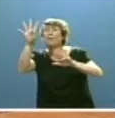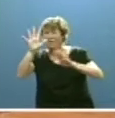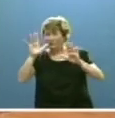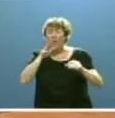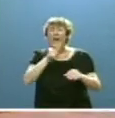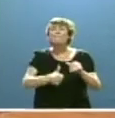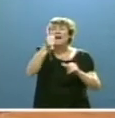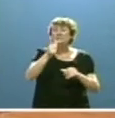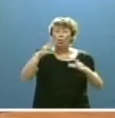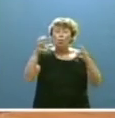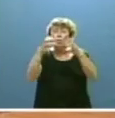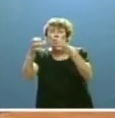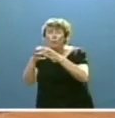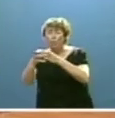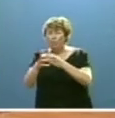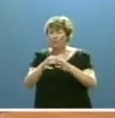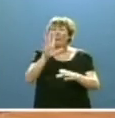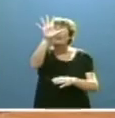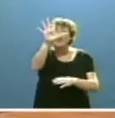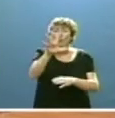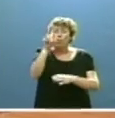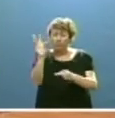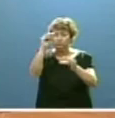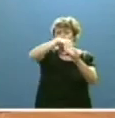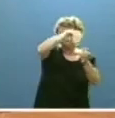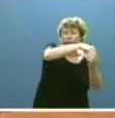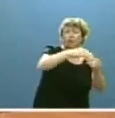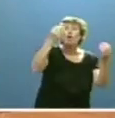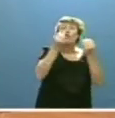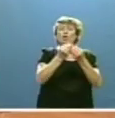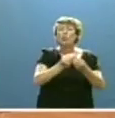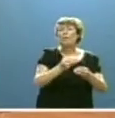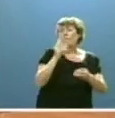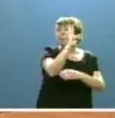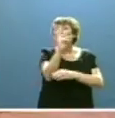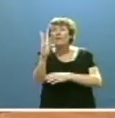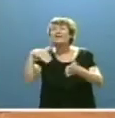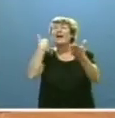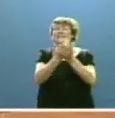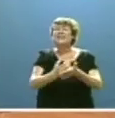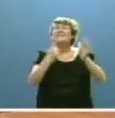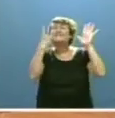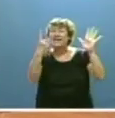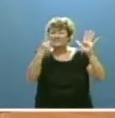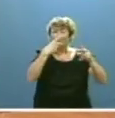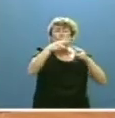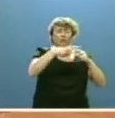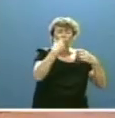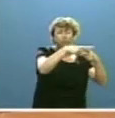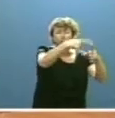parlamentarios, cinco que integran procuradores de hasta seis formaciones políticas distintas